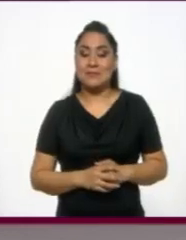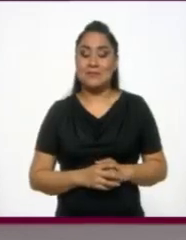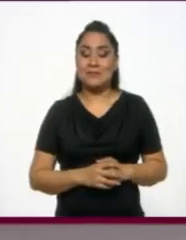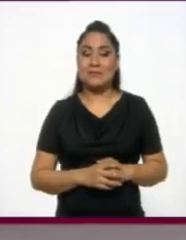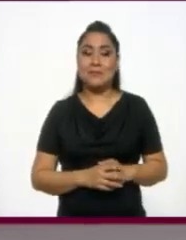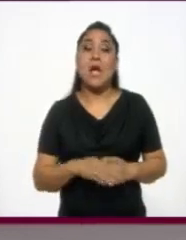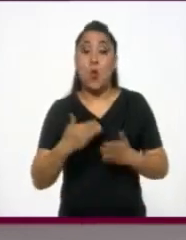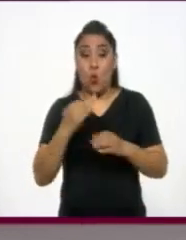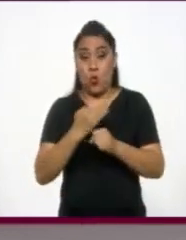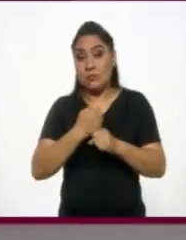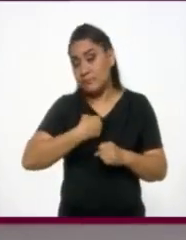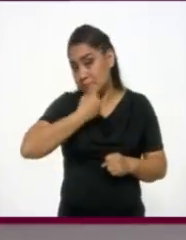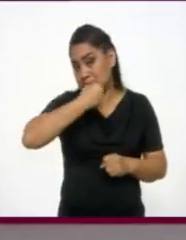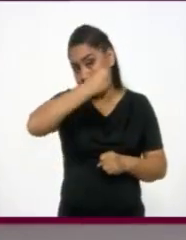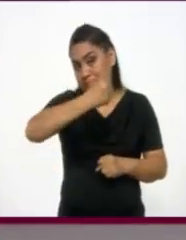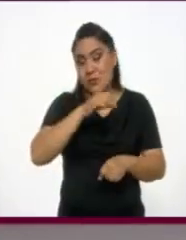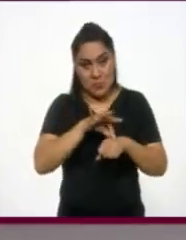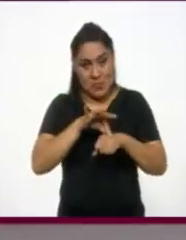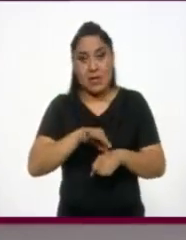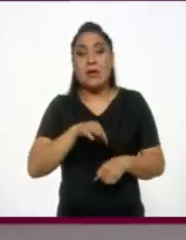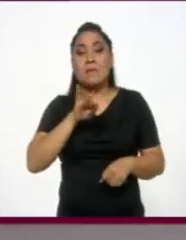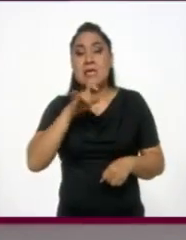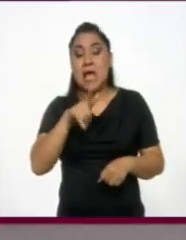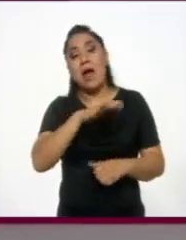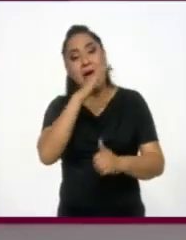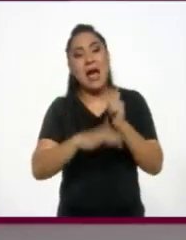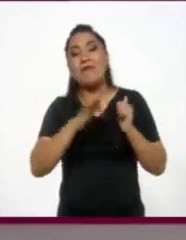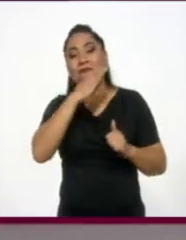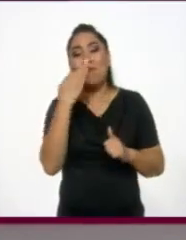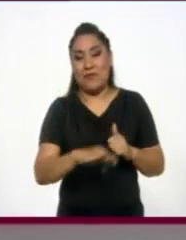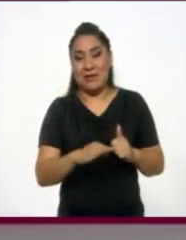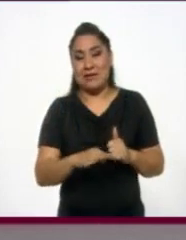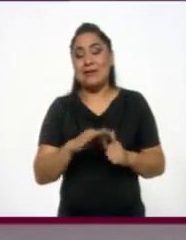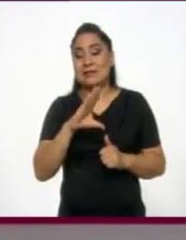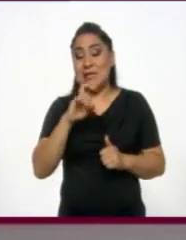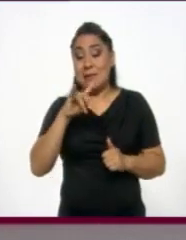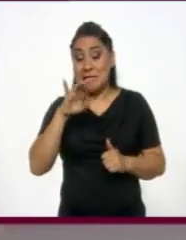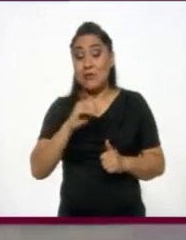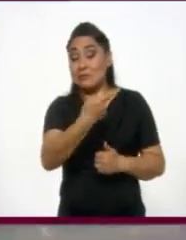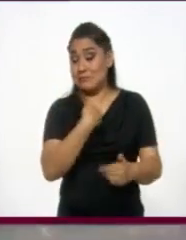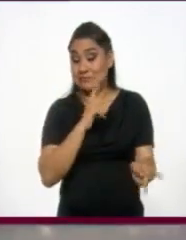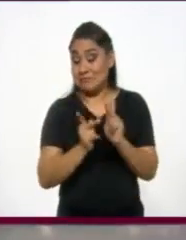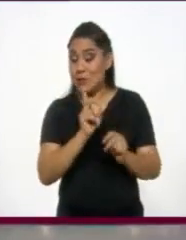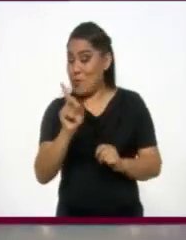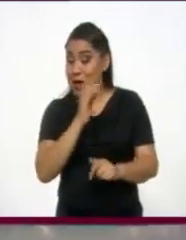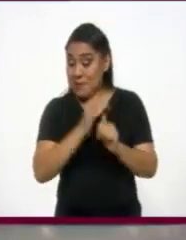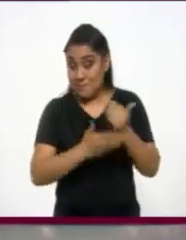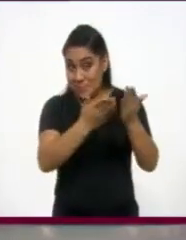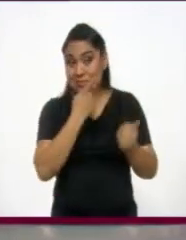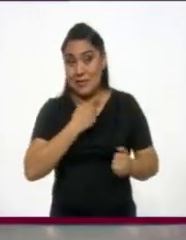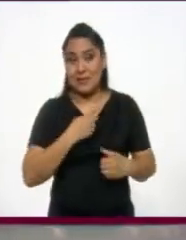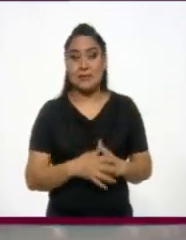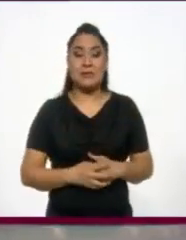Nos enlazamos ahora en vivo con Miguel de la Cruz Termina y al Festival Internacional Cervantino. Como concluye este domingo, adelante Miguel, te